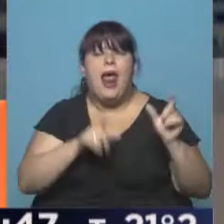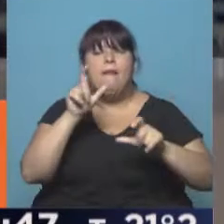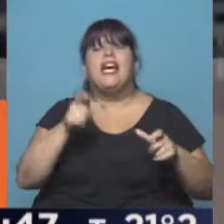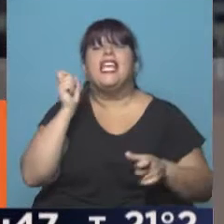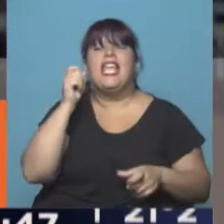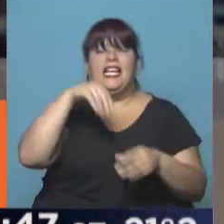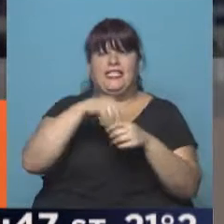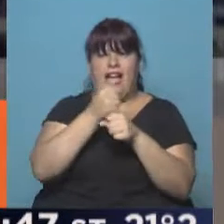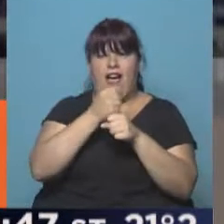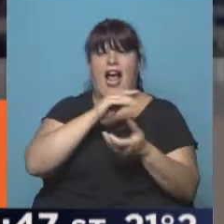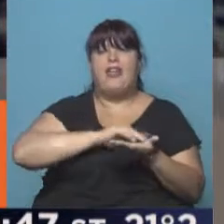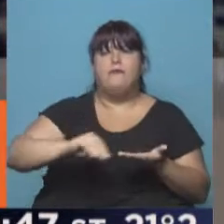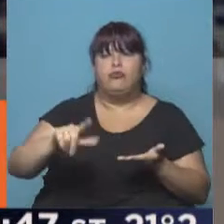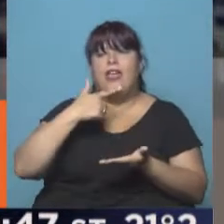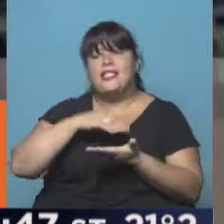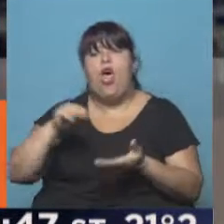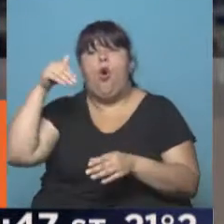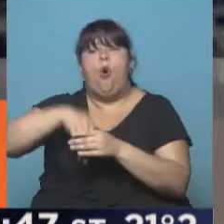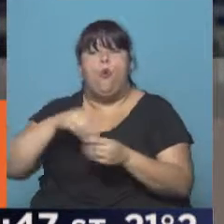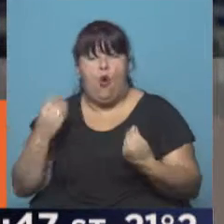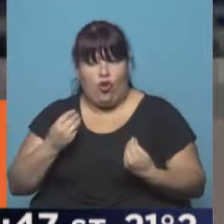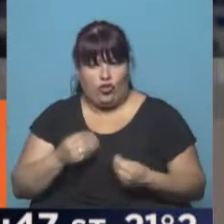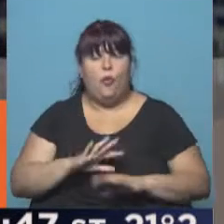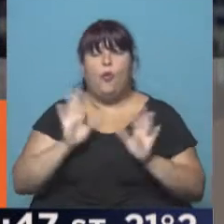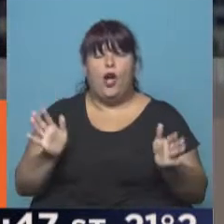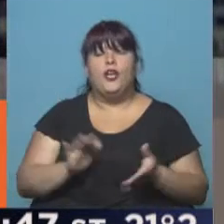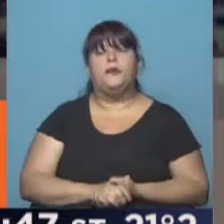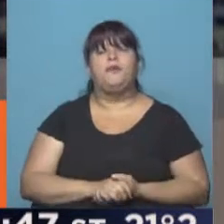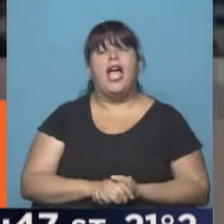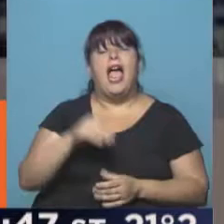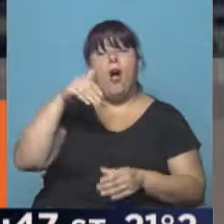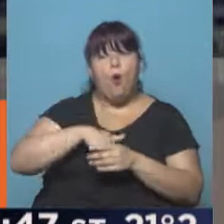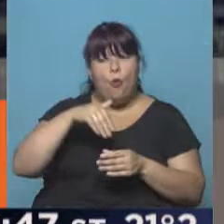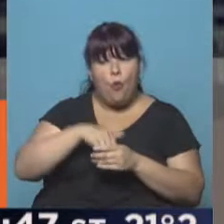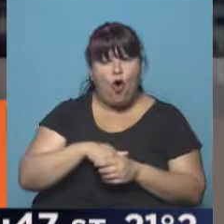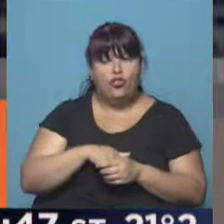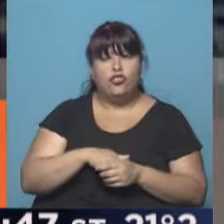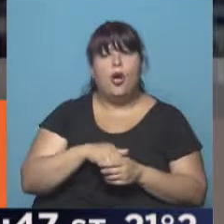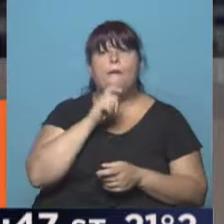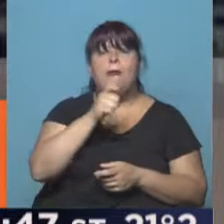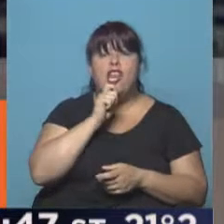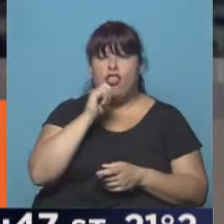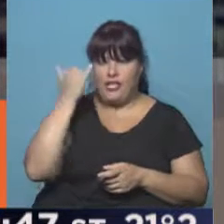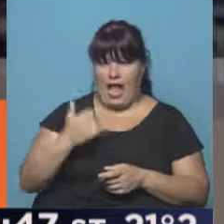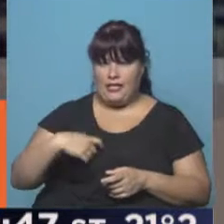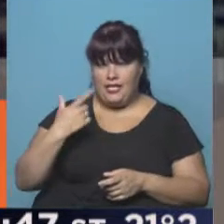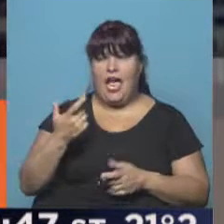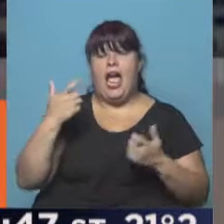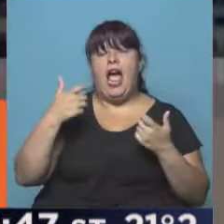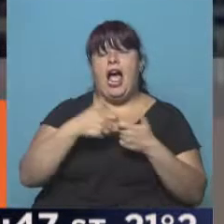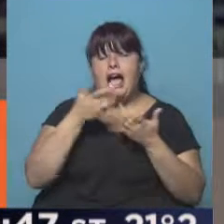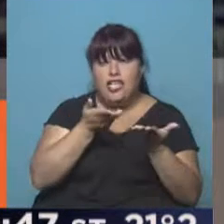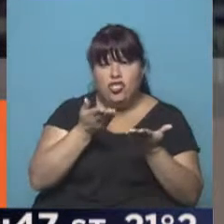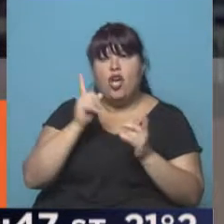los legisladores que en su momento tienen que votar. Bueno, la votación es de los periodistas acreditados, los asesores y